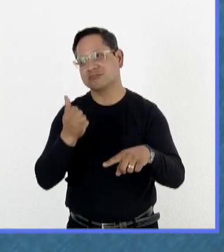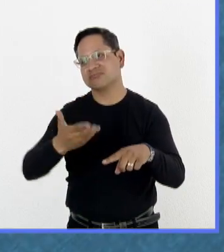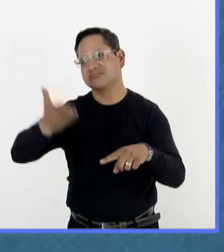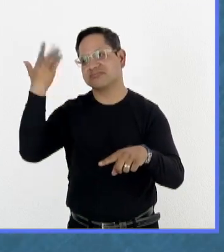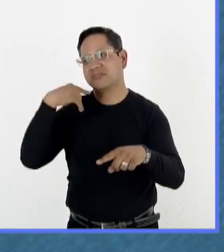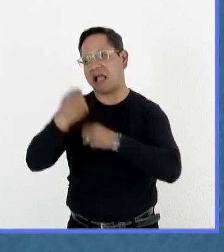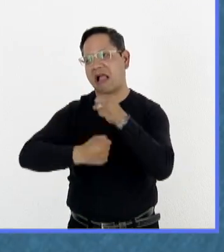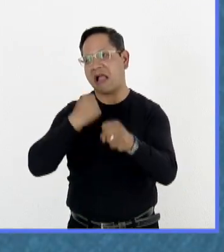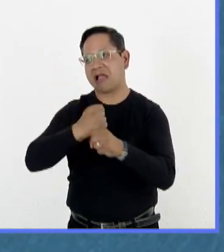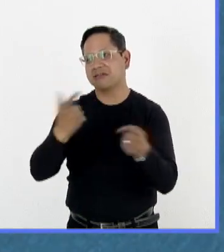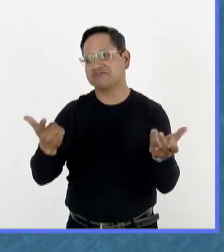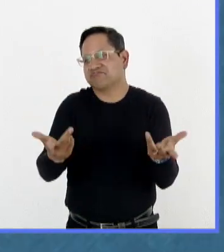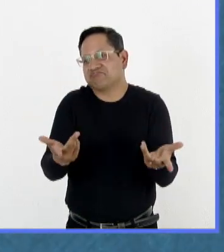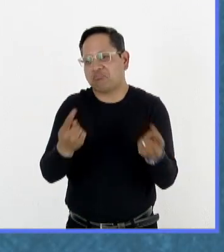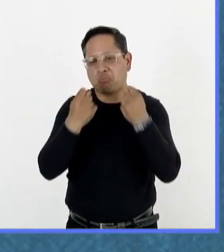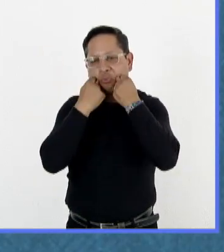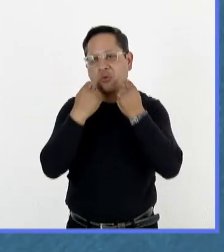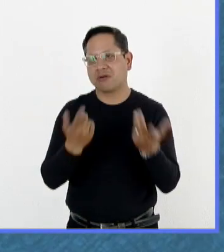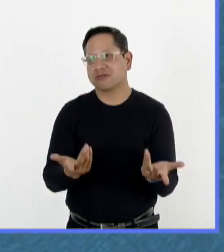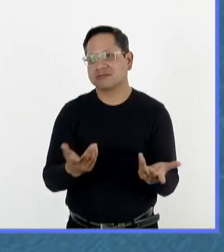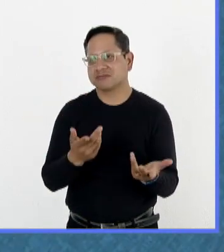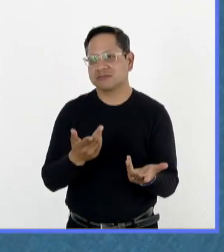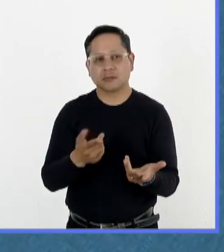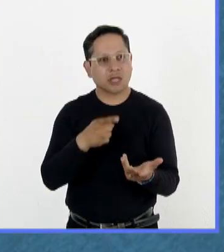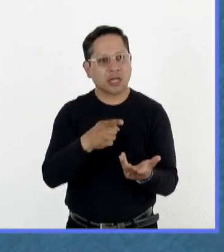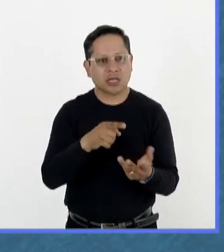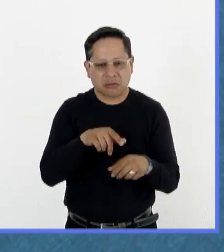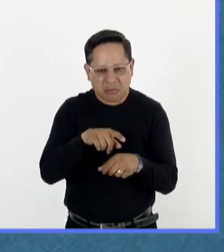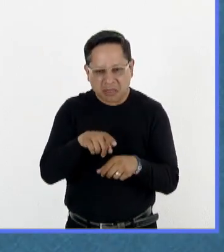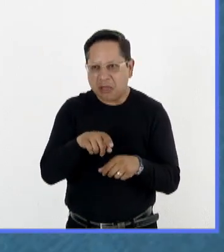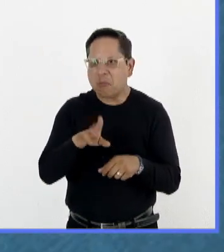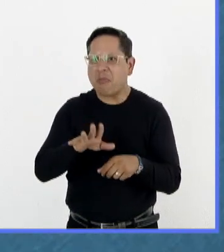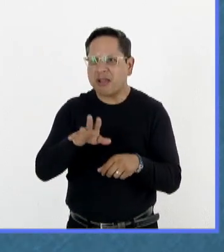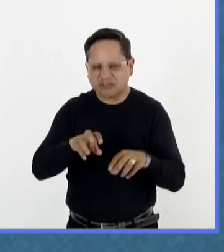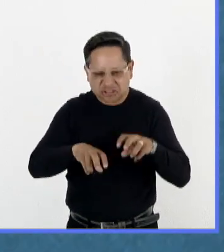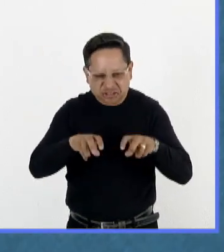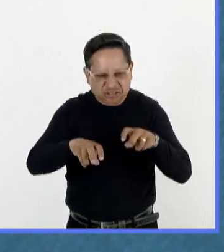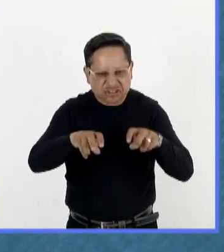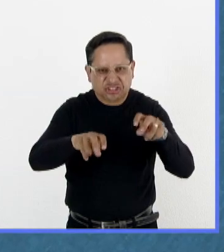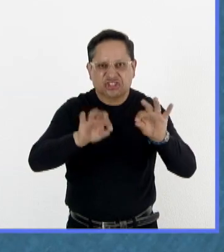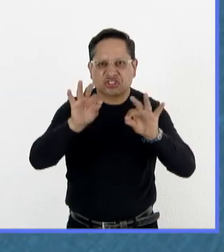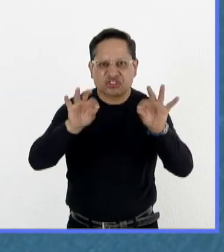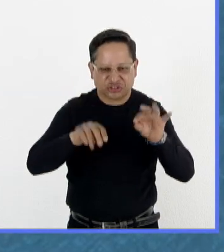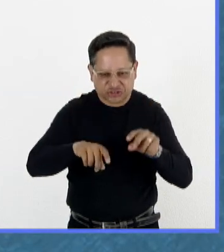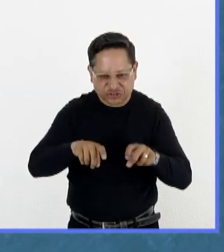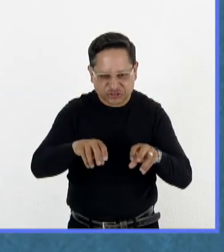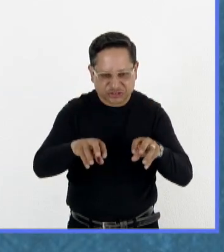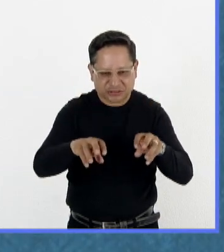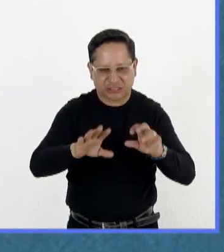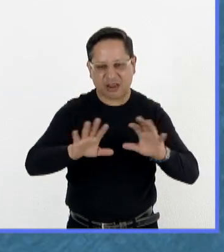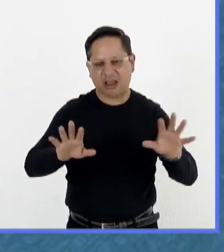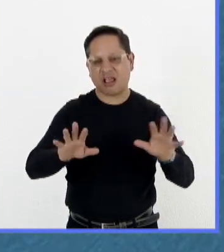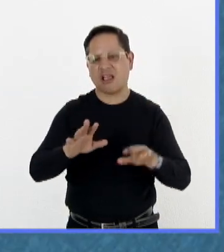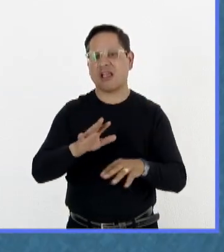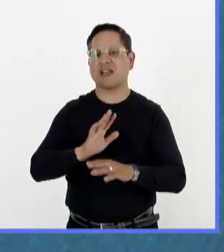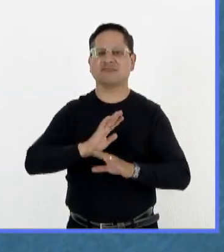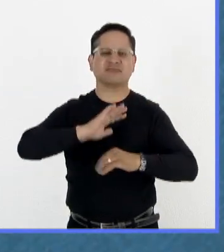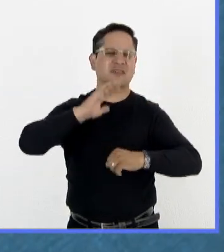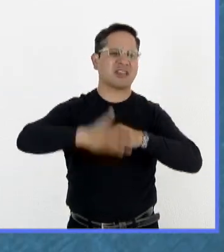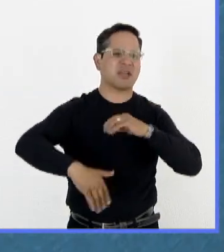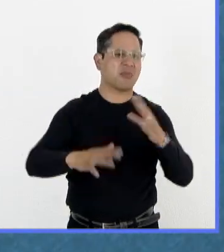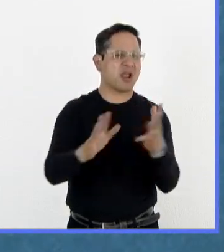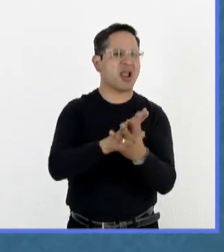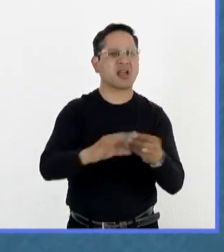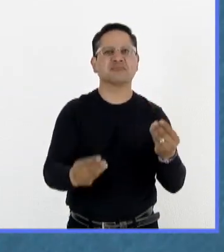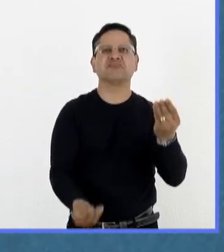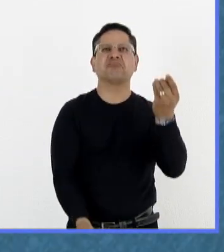cuántos años. ¿A quién le va a importar? Se van a morir las cucarachas que duermen en los cajones de la alacena. Por fin, todo habrá de terminarse. Hay